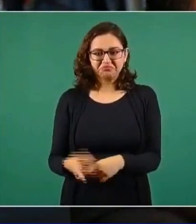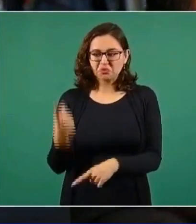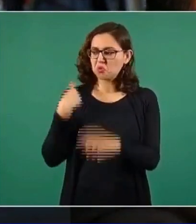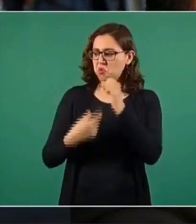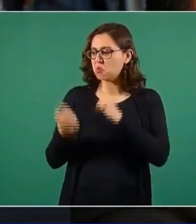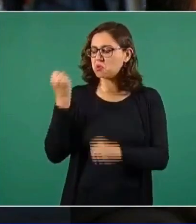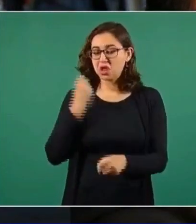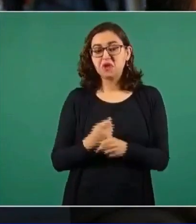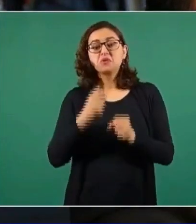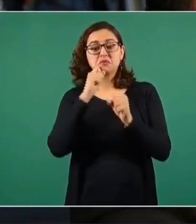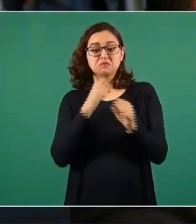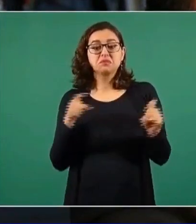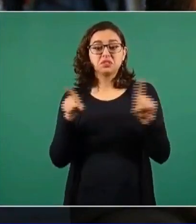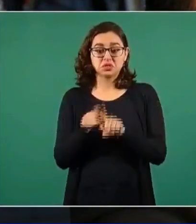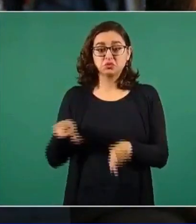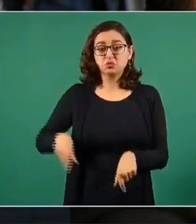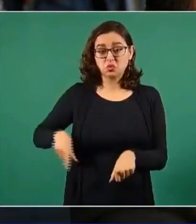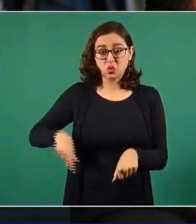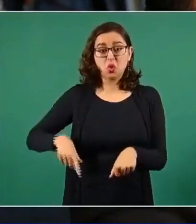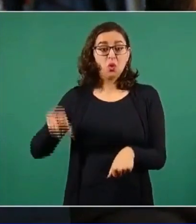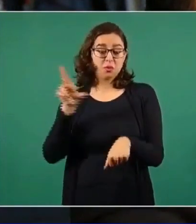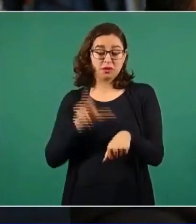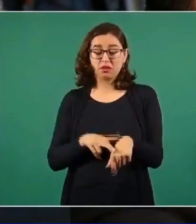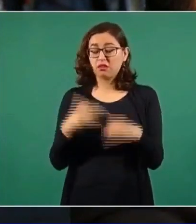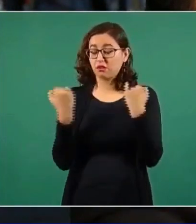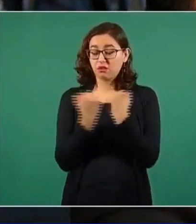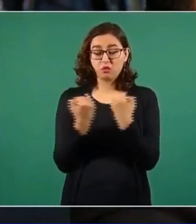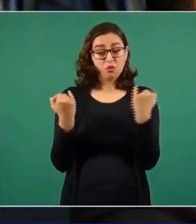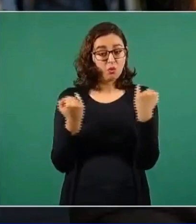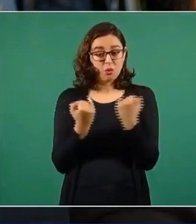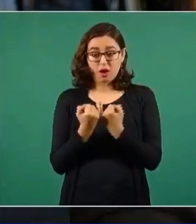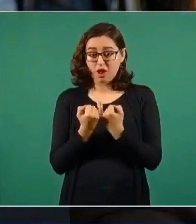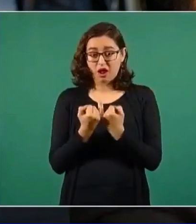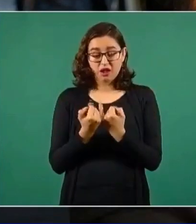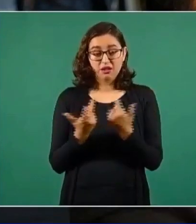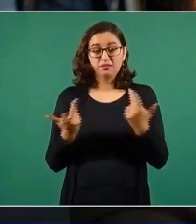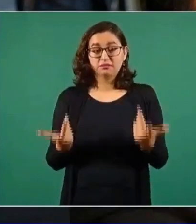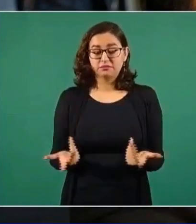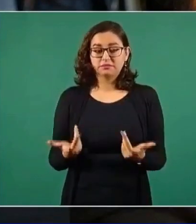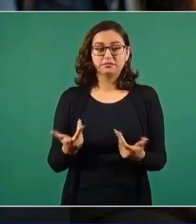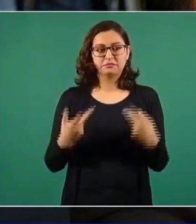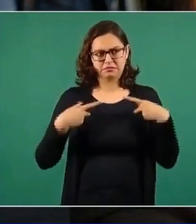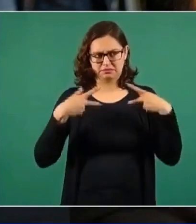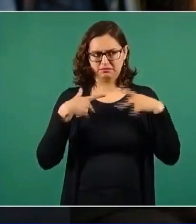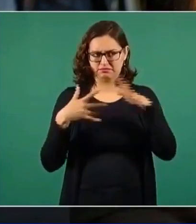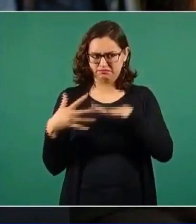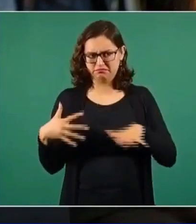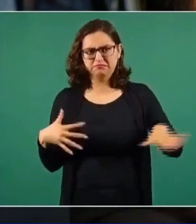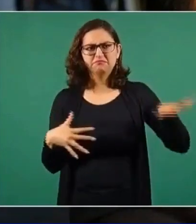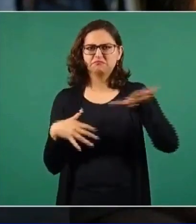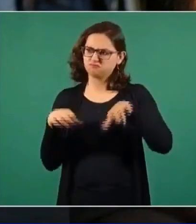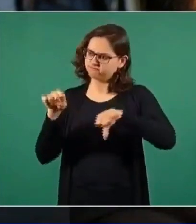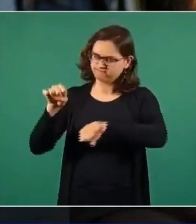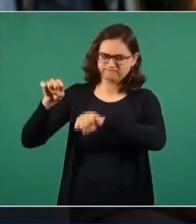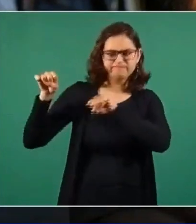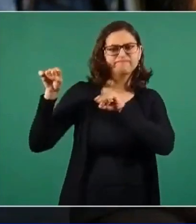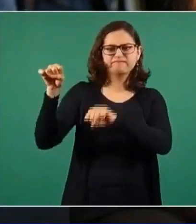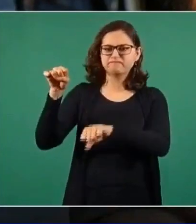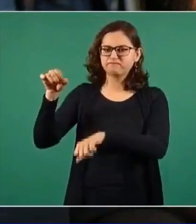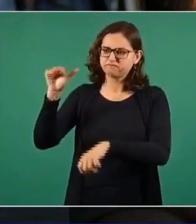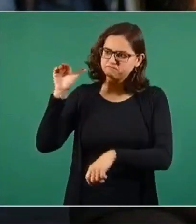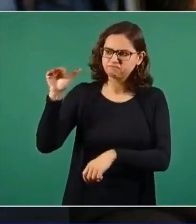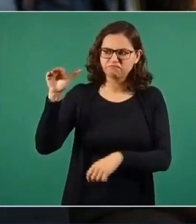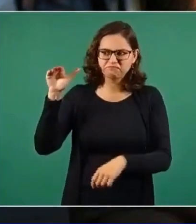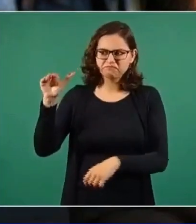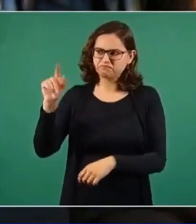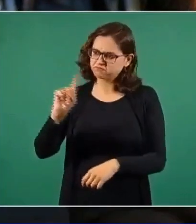a la gobernadora se le, la protesta obligó a que quitara una, que no le diera una